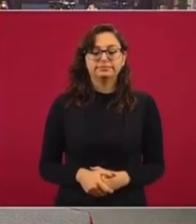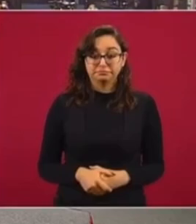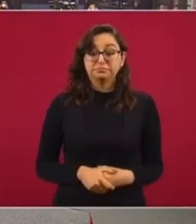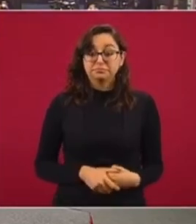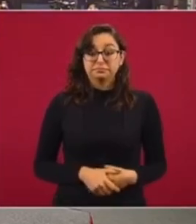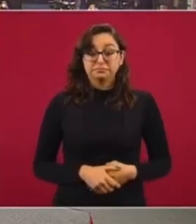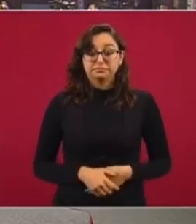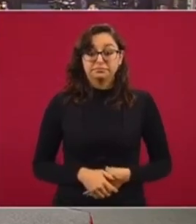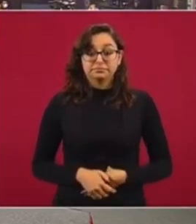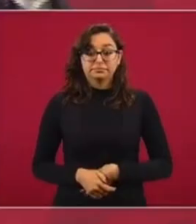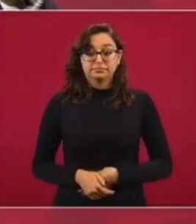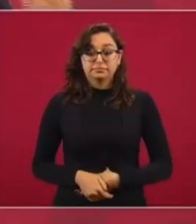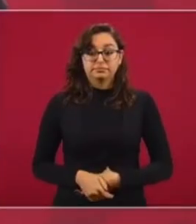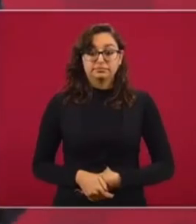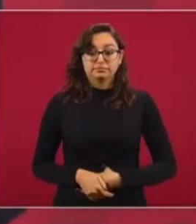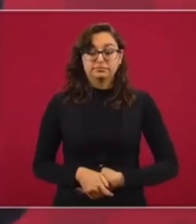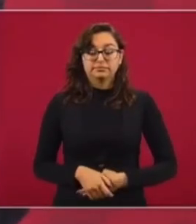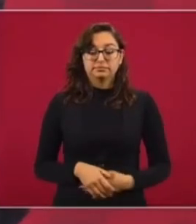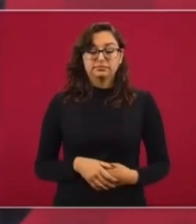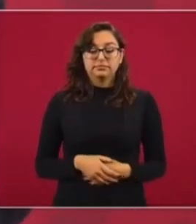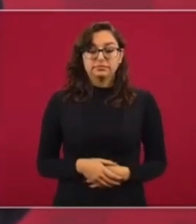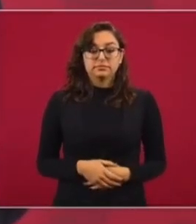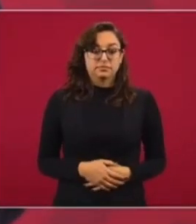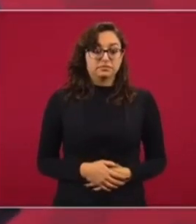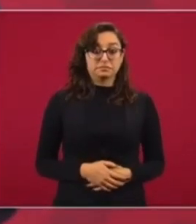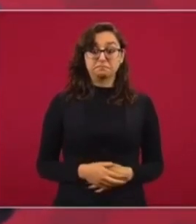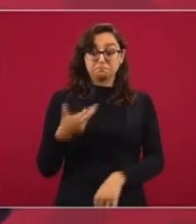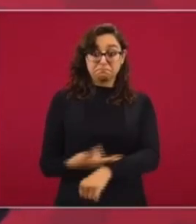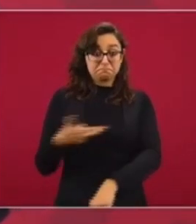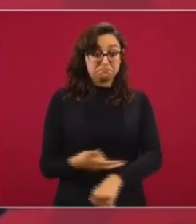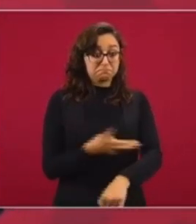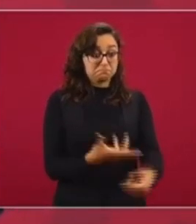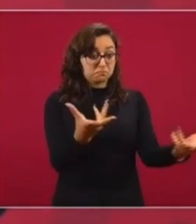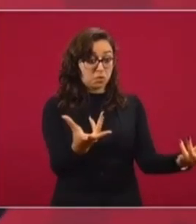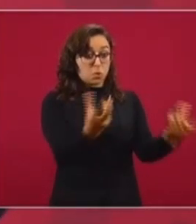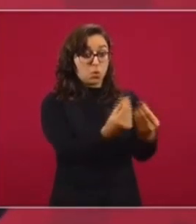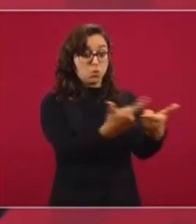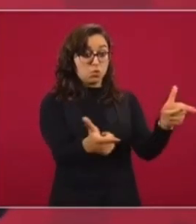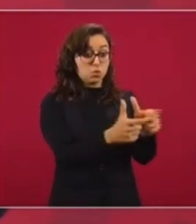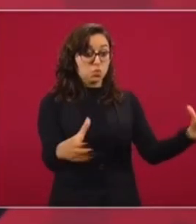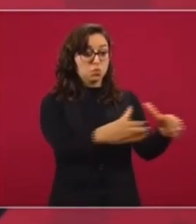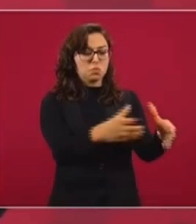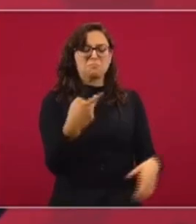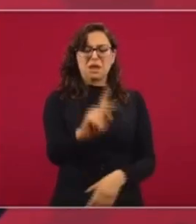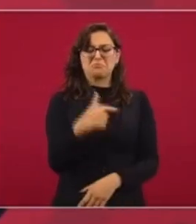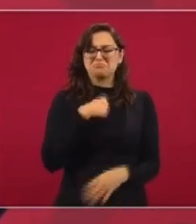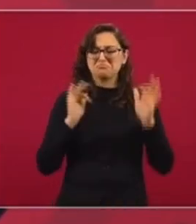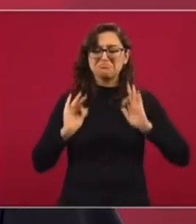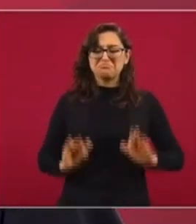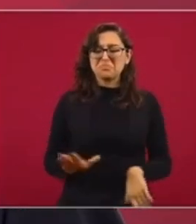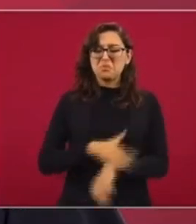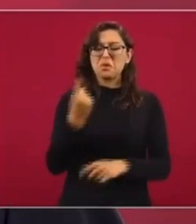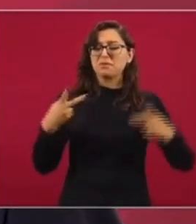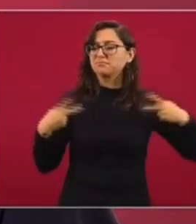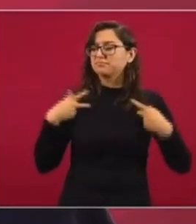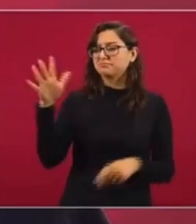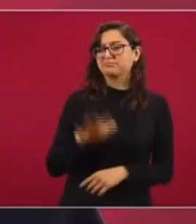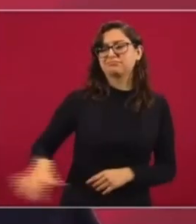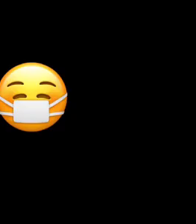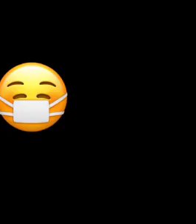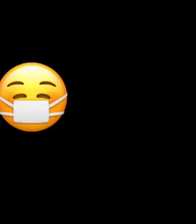Sí, se están agrupando. Pero yo le tengo mucha confianza al pueblo. El pueblo es mucha pieza.